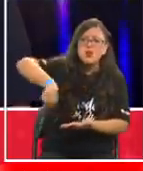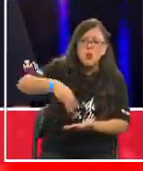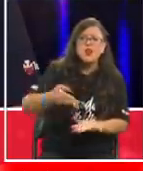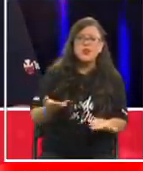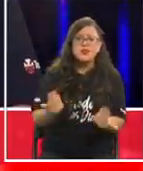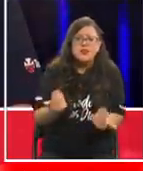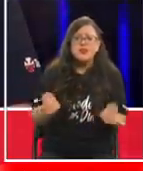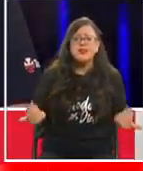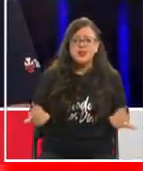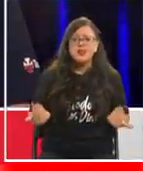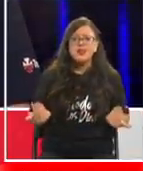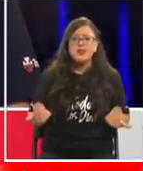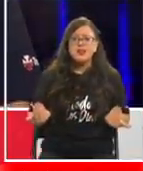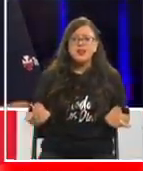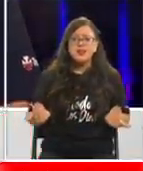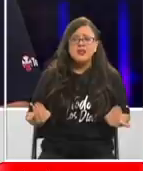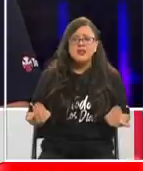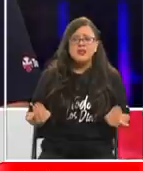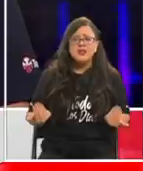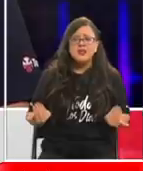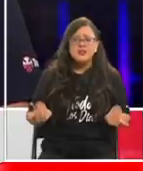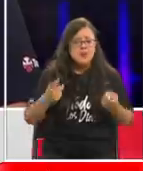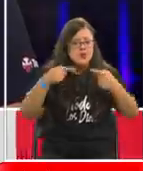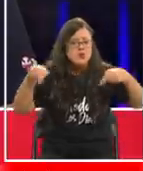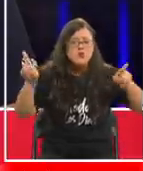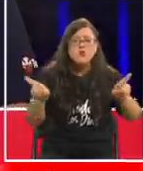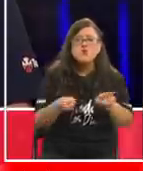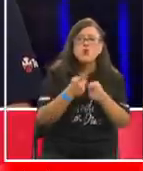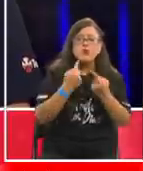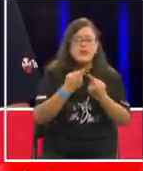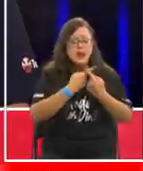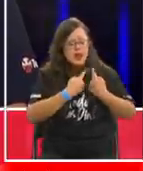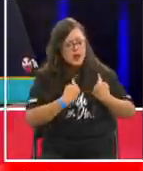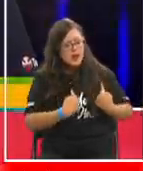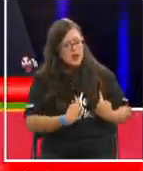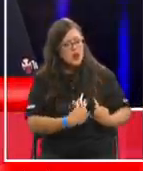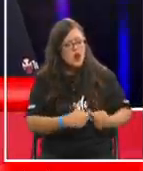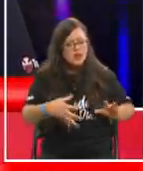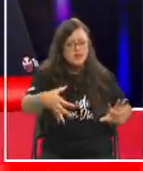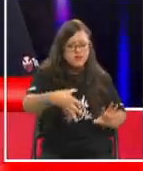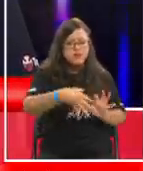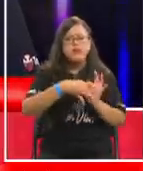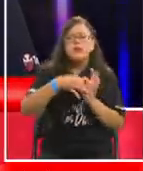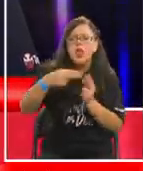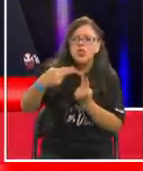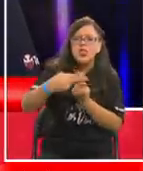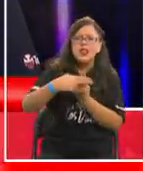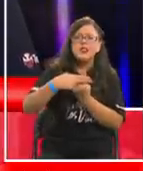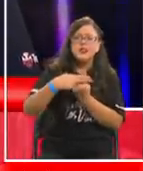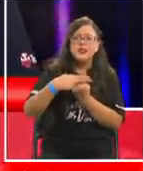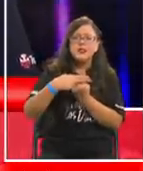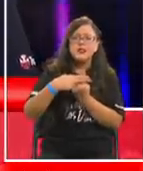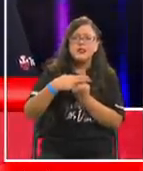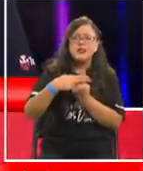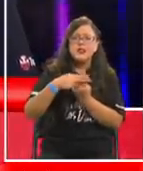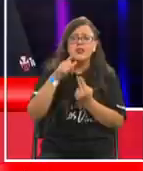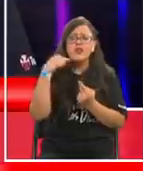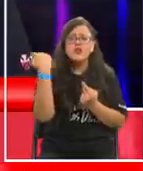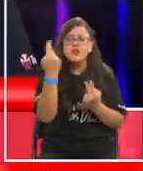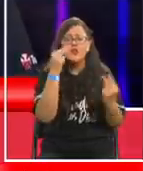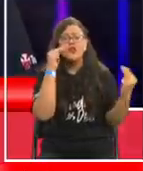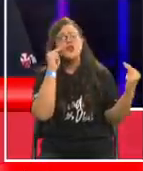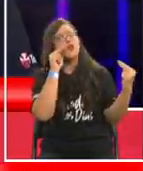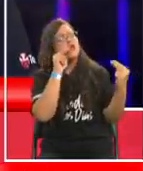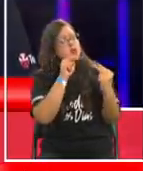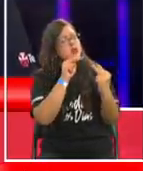necesita el puente de la música el puente del corazón el puente de la Teletón hoy día está haciendo que nos reconozcamos de otra forma